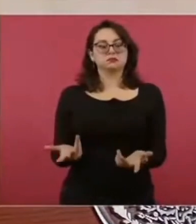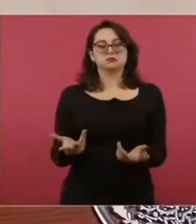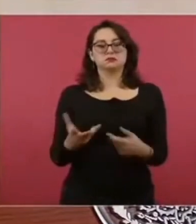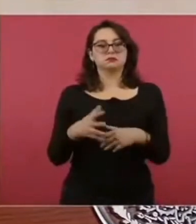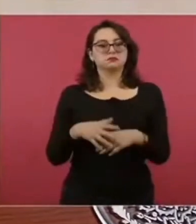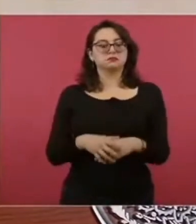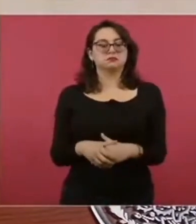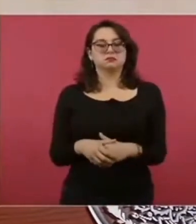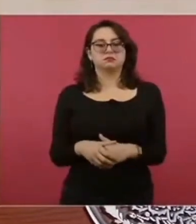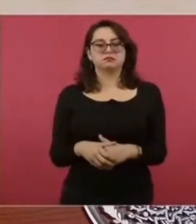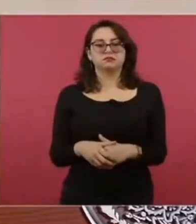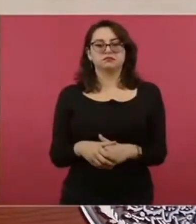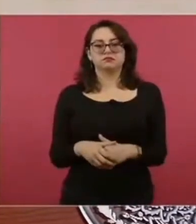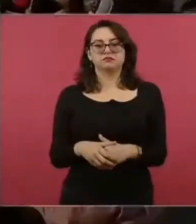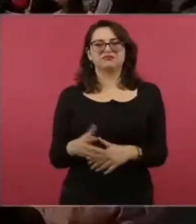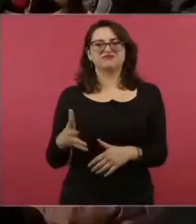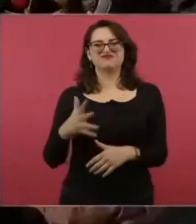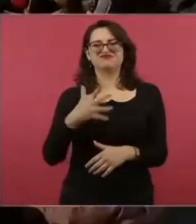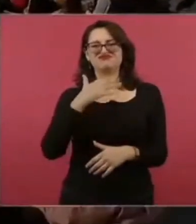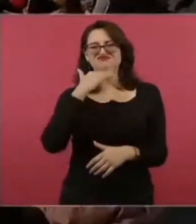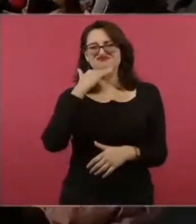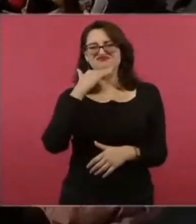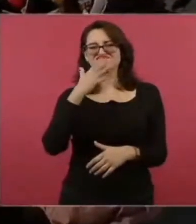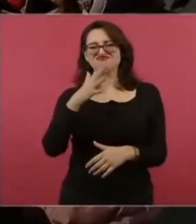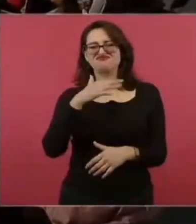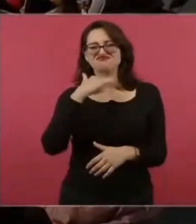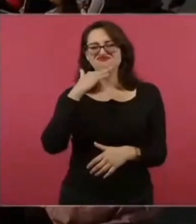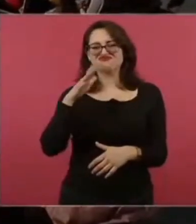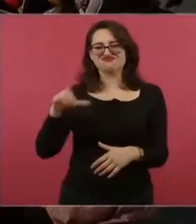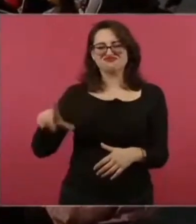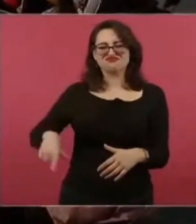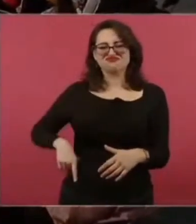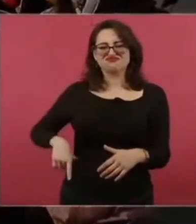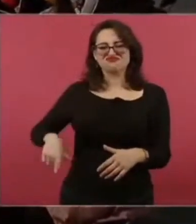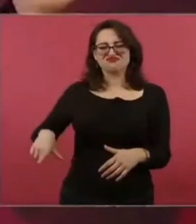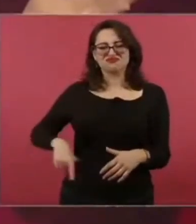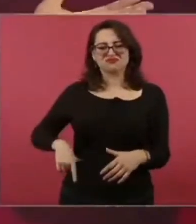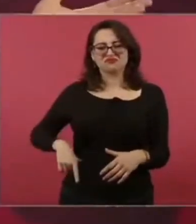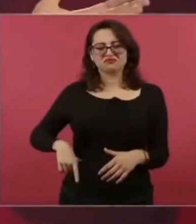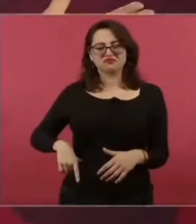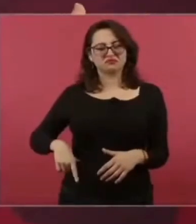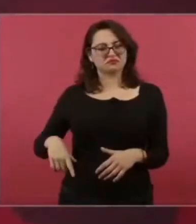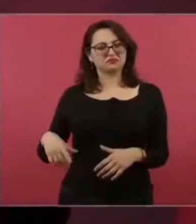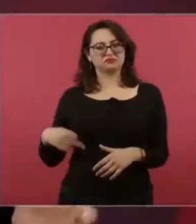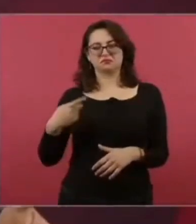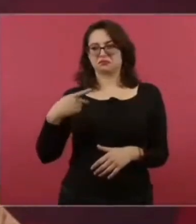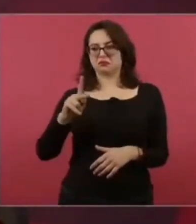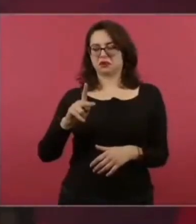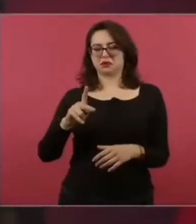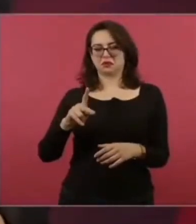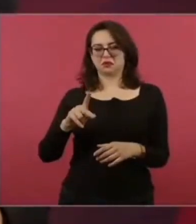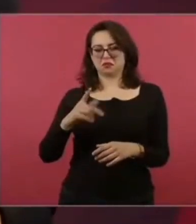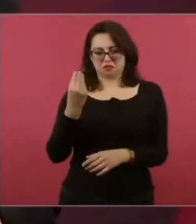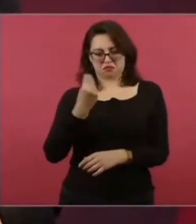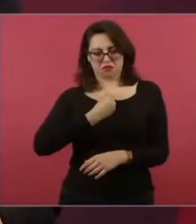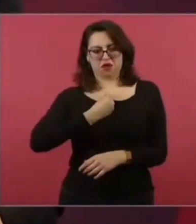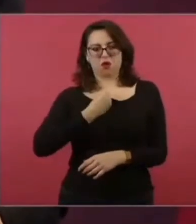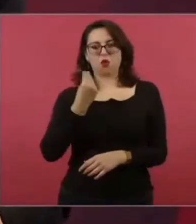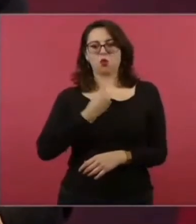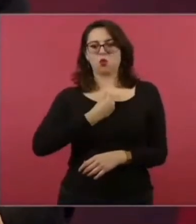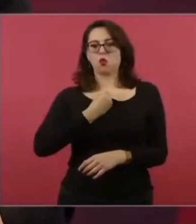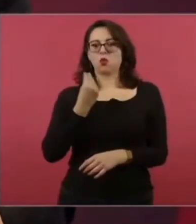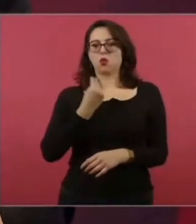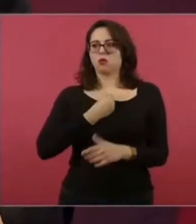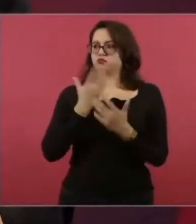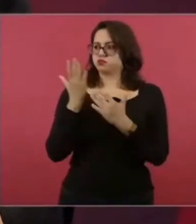la peste de la corrupción. ¿Cómo hemos sobrevivido a